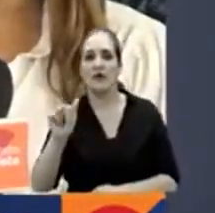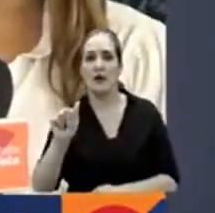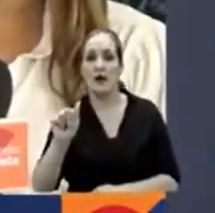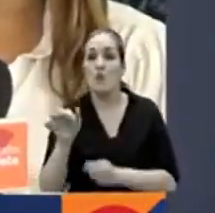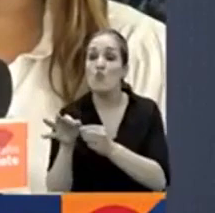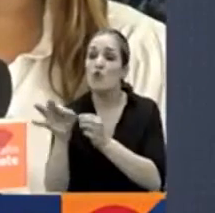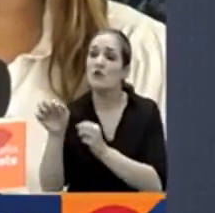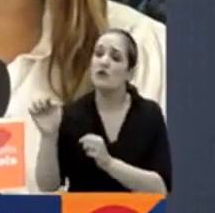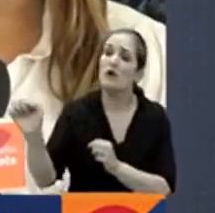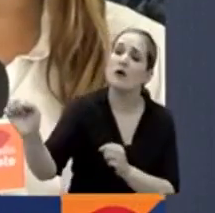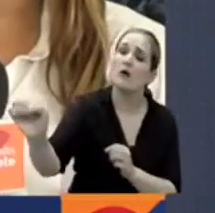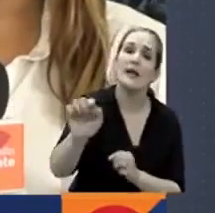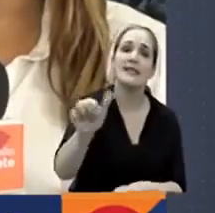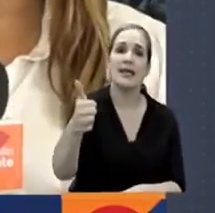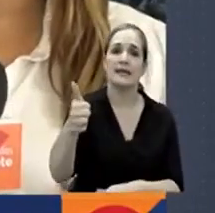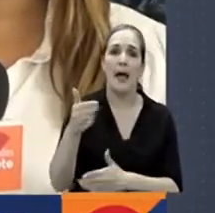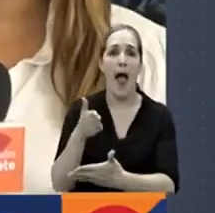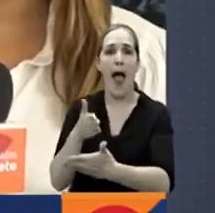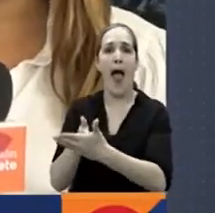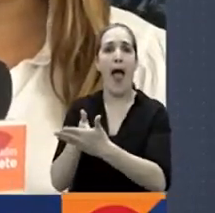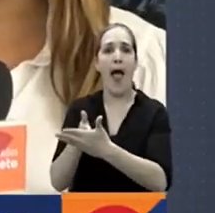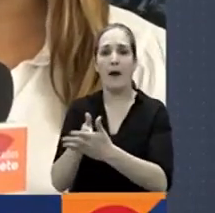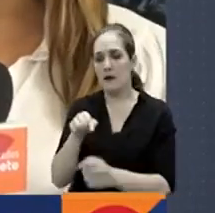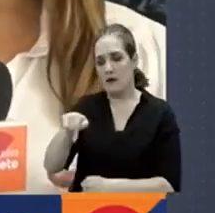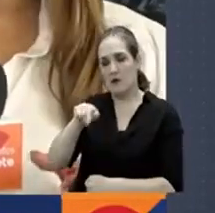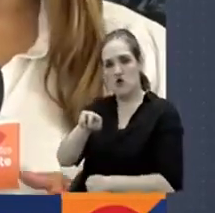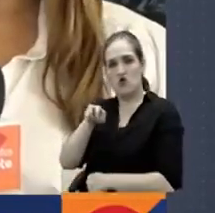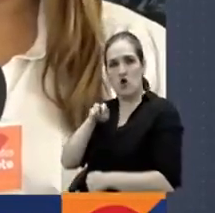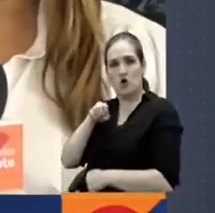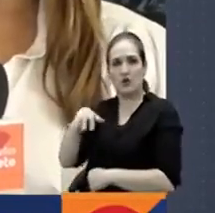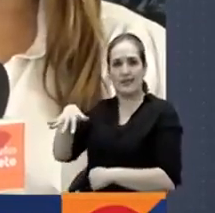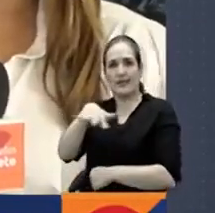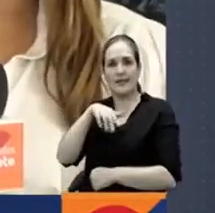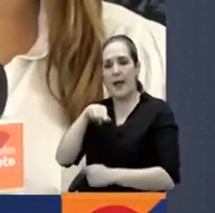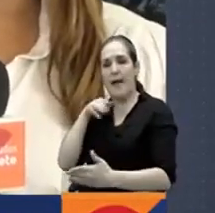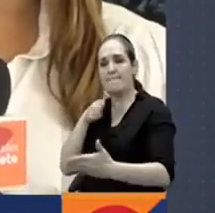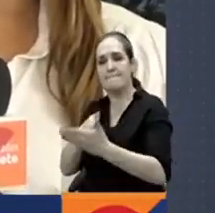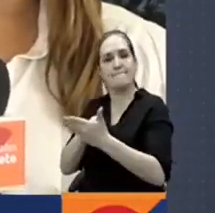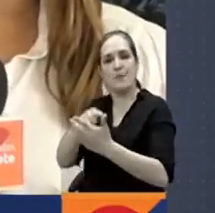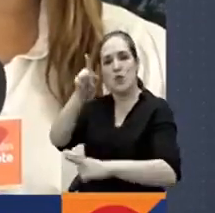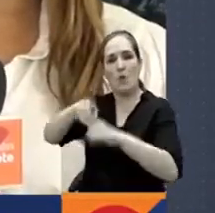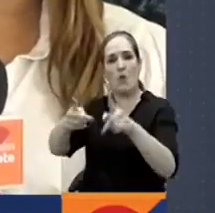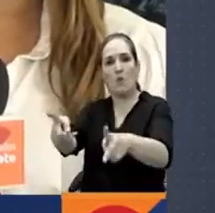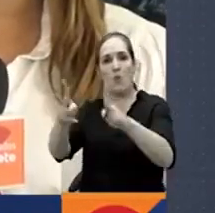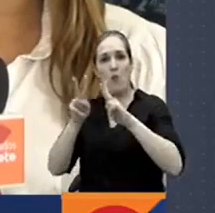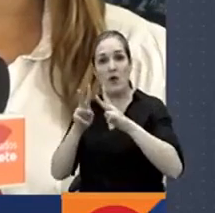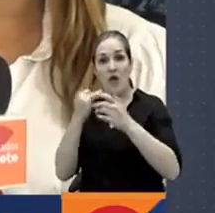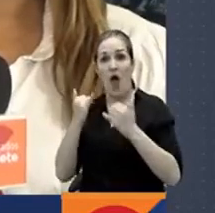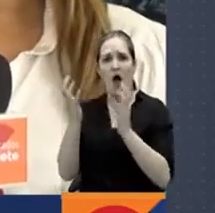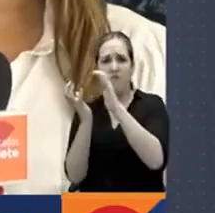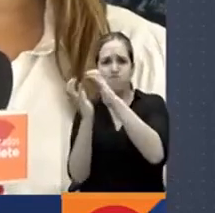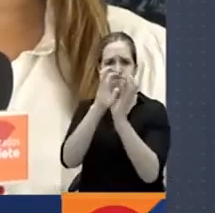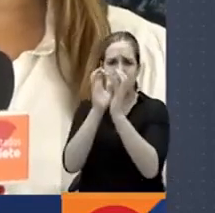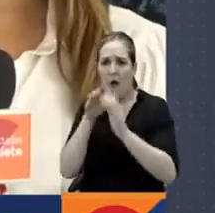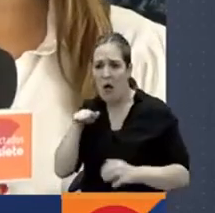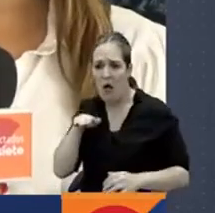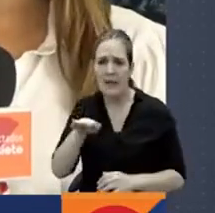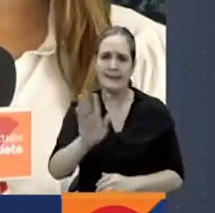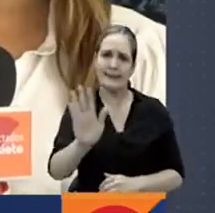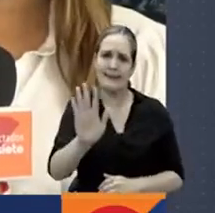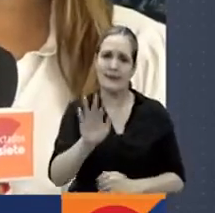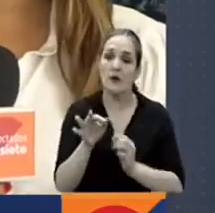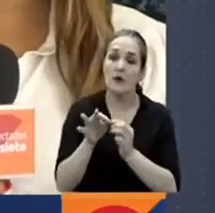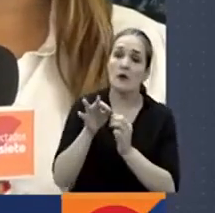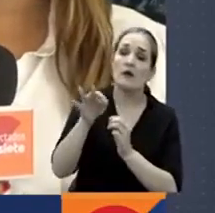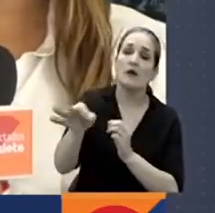municipios que ya no están conectados con el norociente del país. No se está permitiendo el ingreso de vehículos de carga pesada de los departamentos